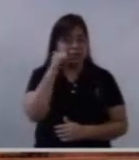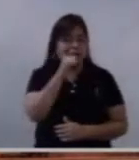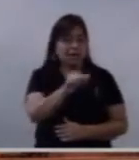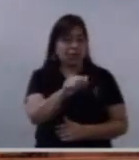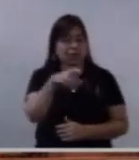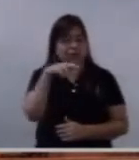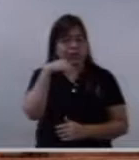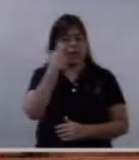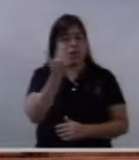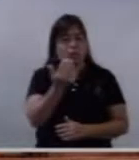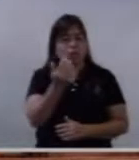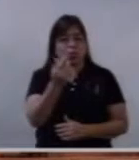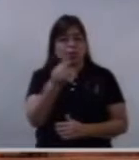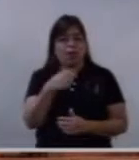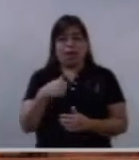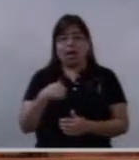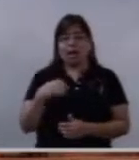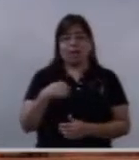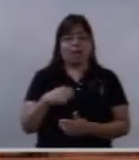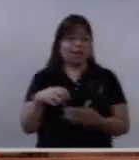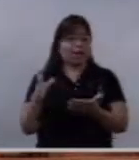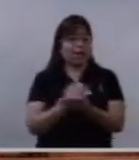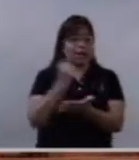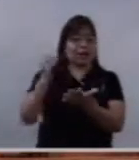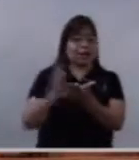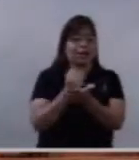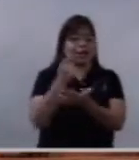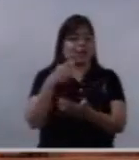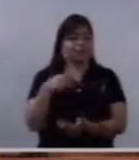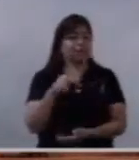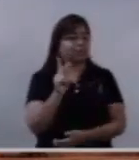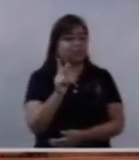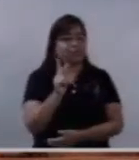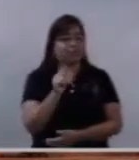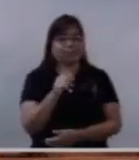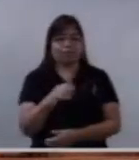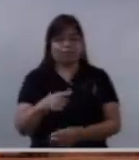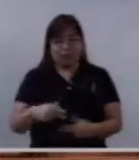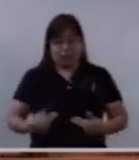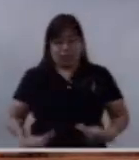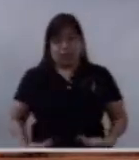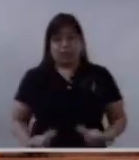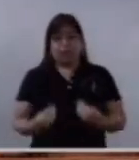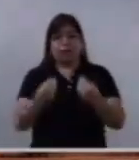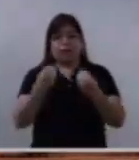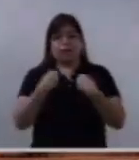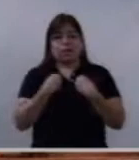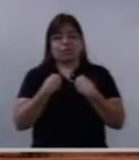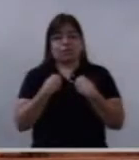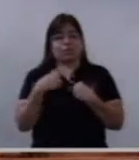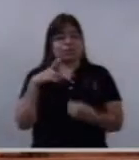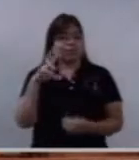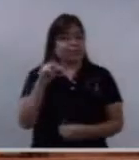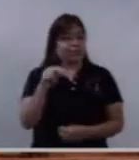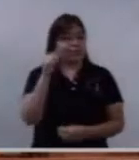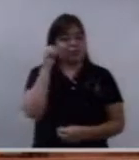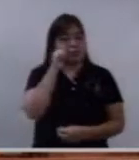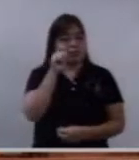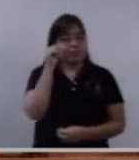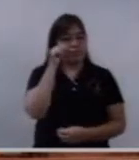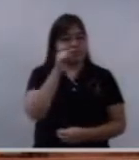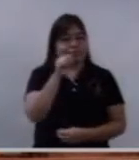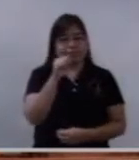reconocidos, pero la vida nos va demostrando que no siempre es así,